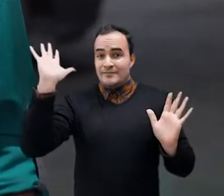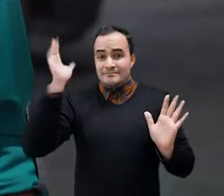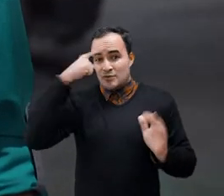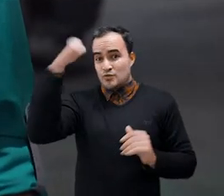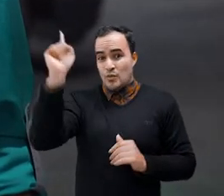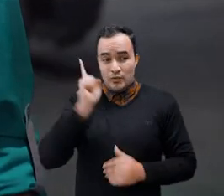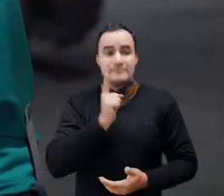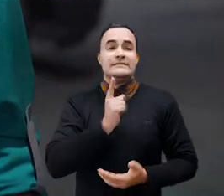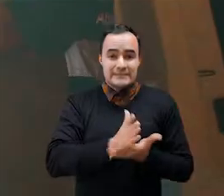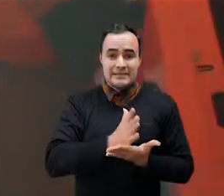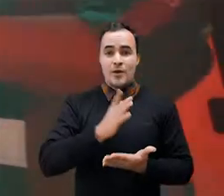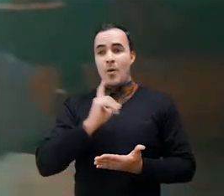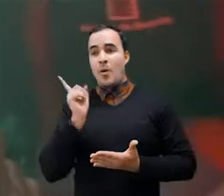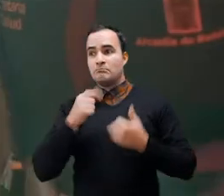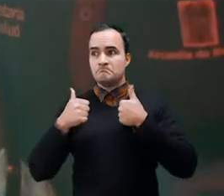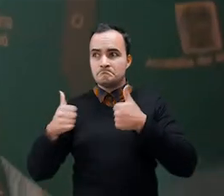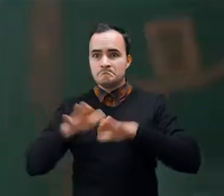atenerse a todo lo que haya en el día.